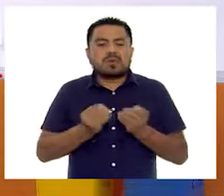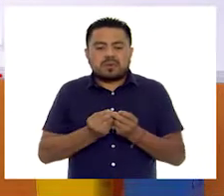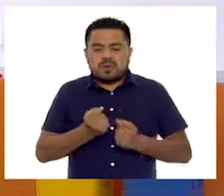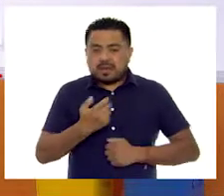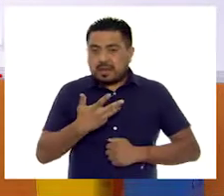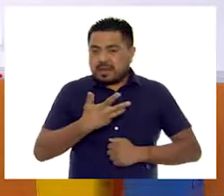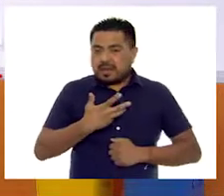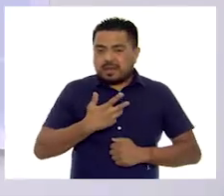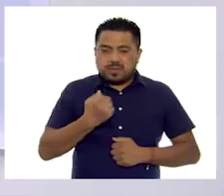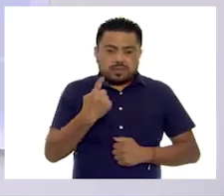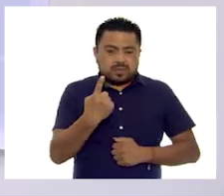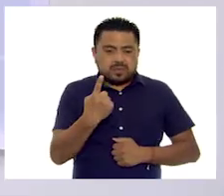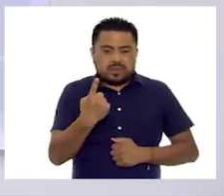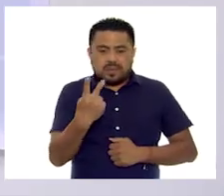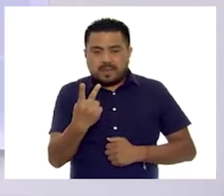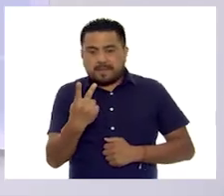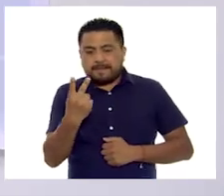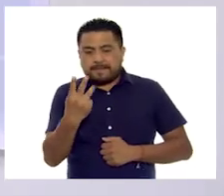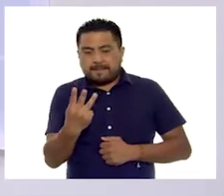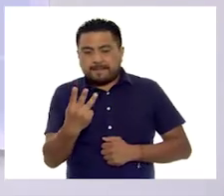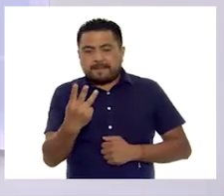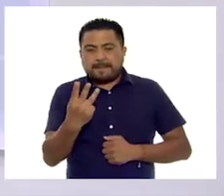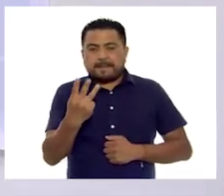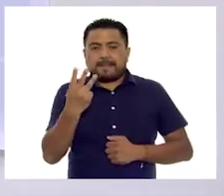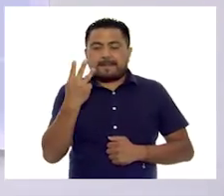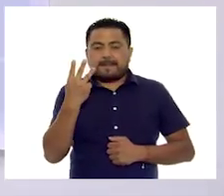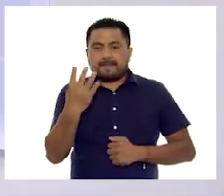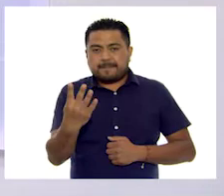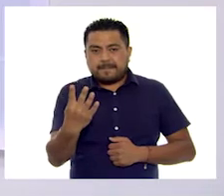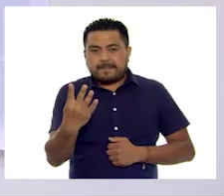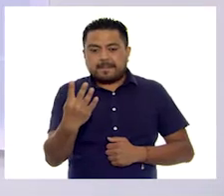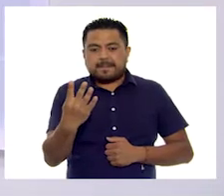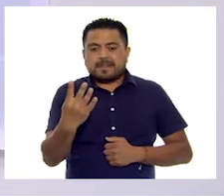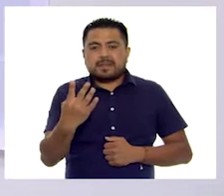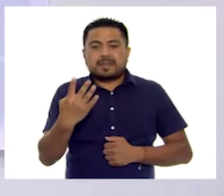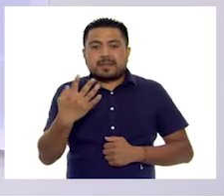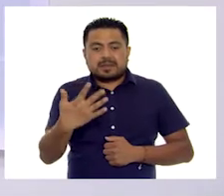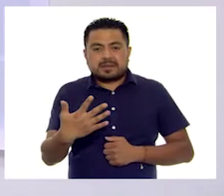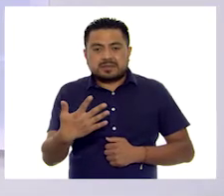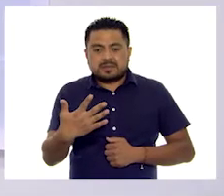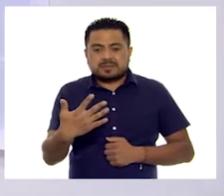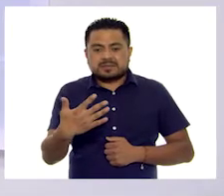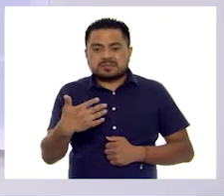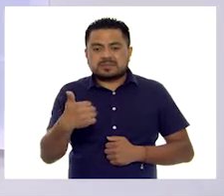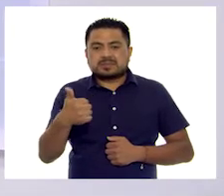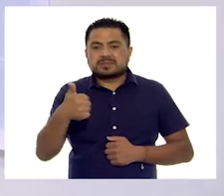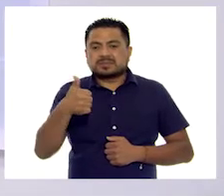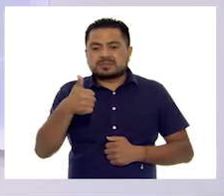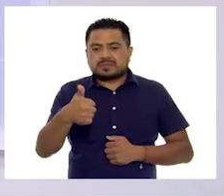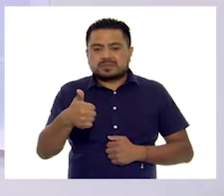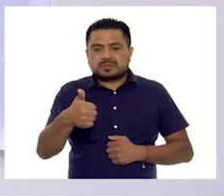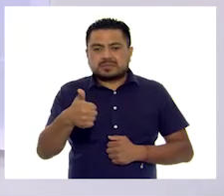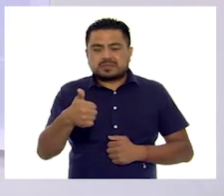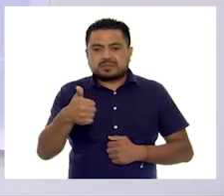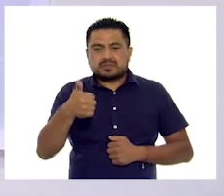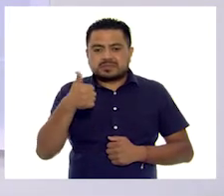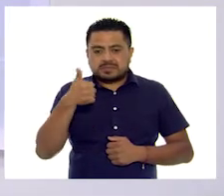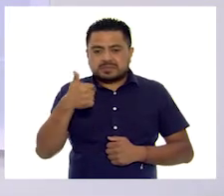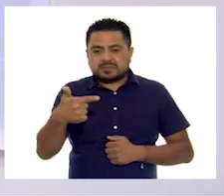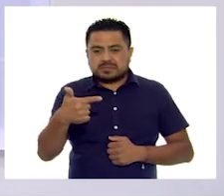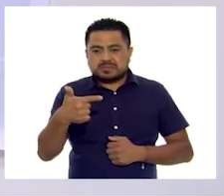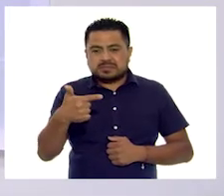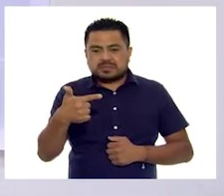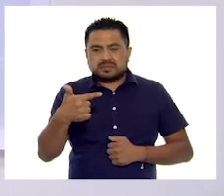uno, dos, tres, cuatro, cinco, seis,